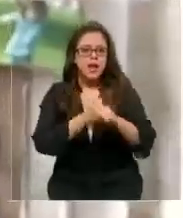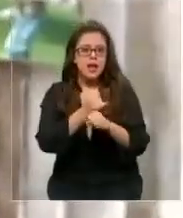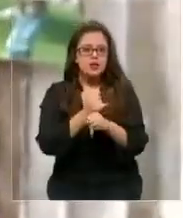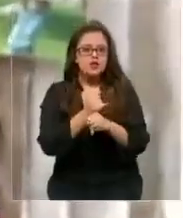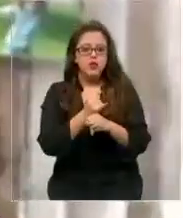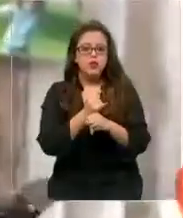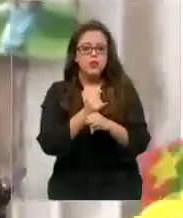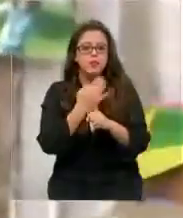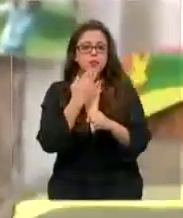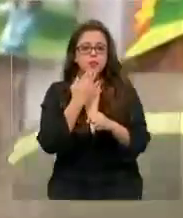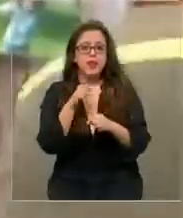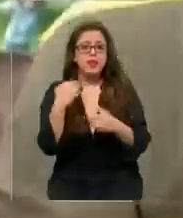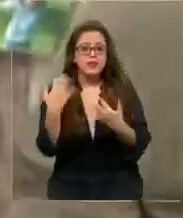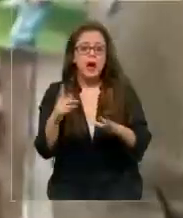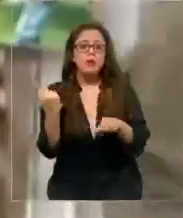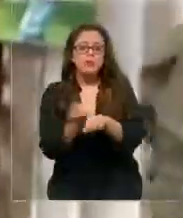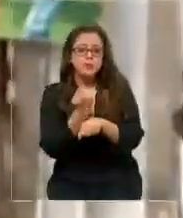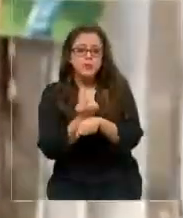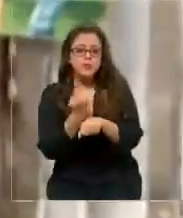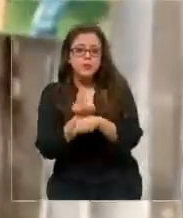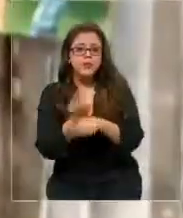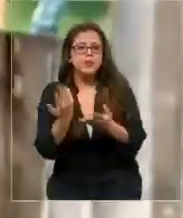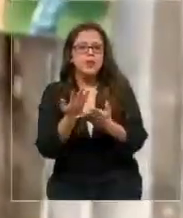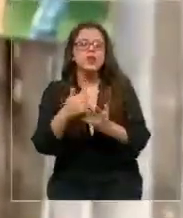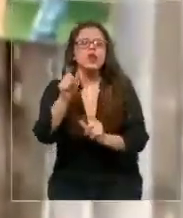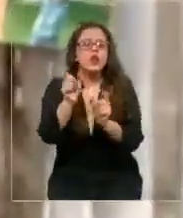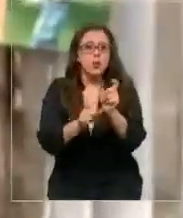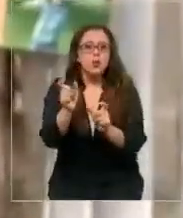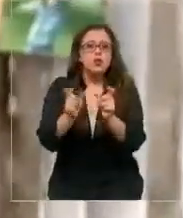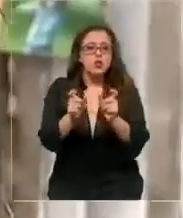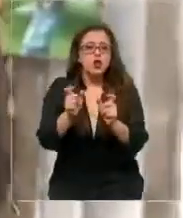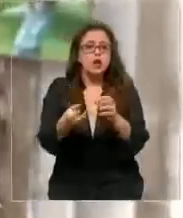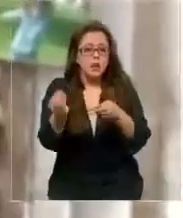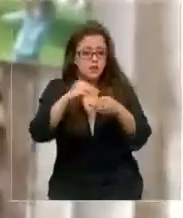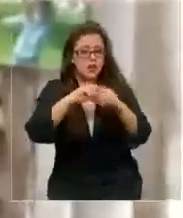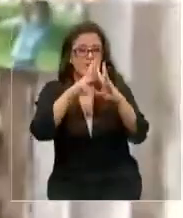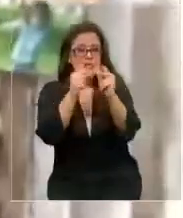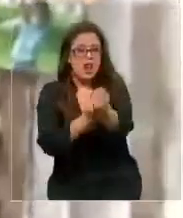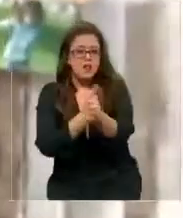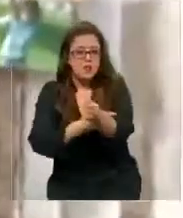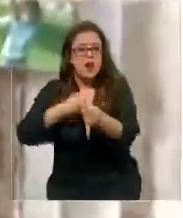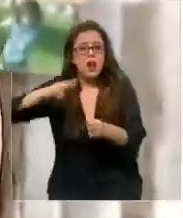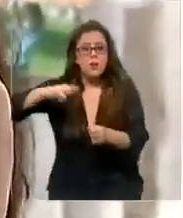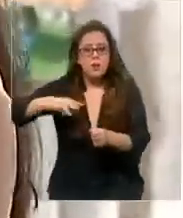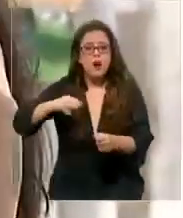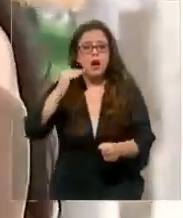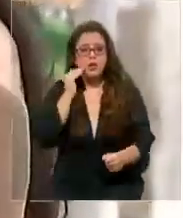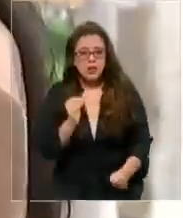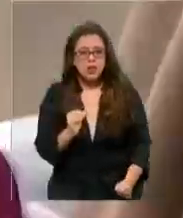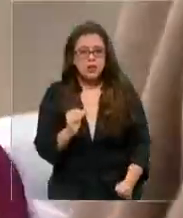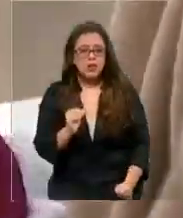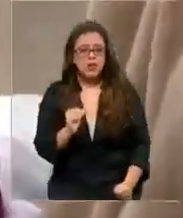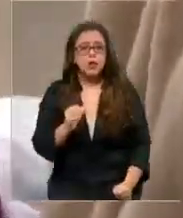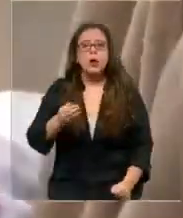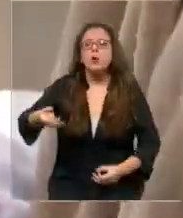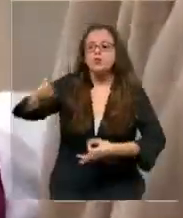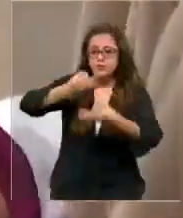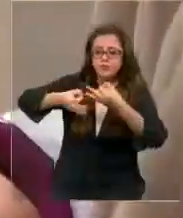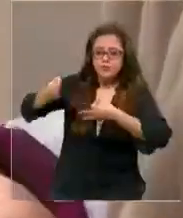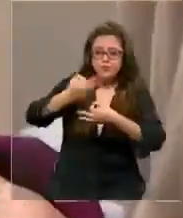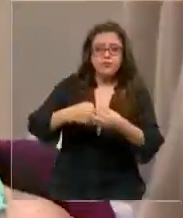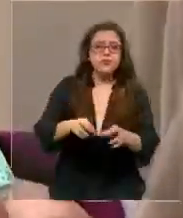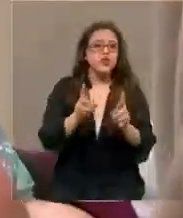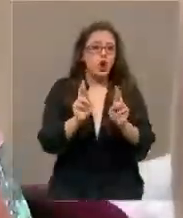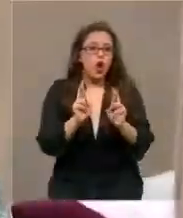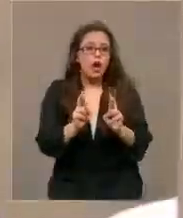Mientras tanto, hemos podido conversar con integrantes de la familia materna de Tomás, quienes nos han señalado que esperan